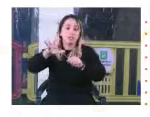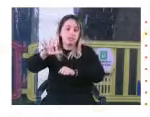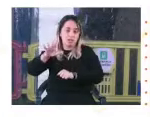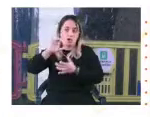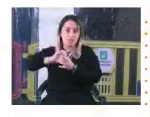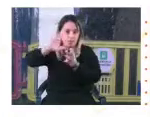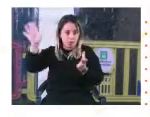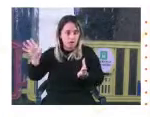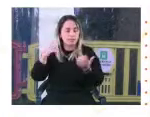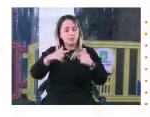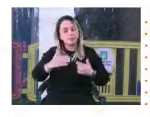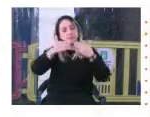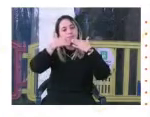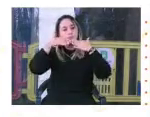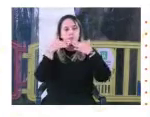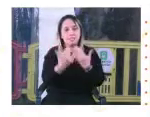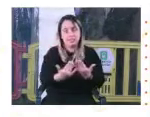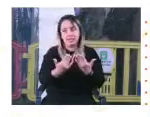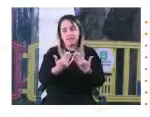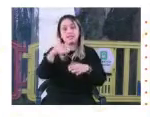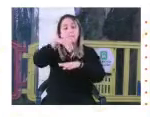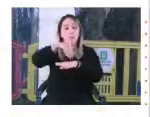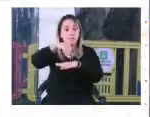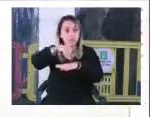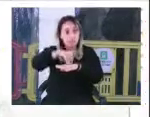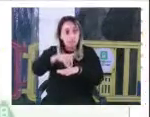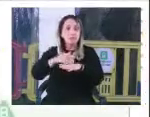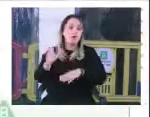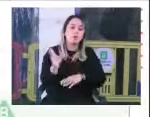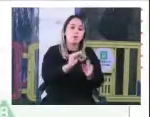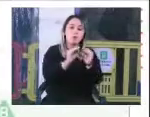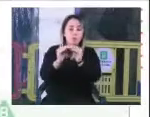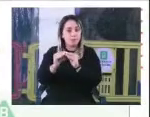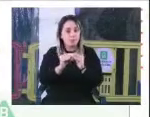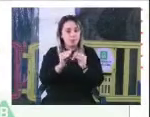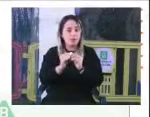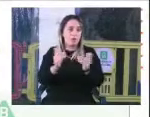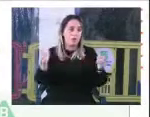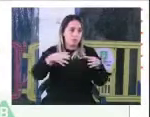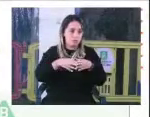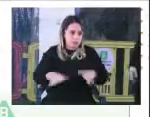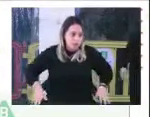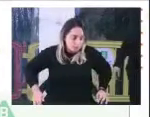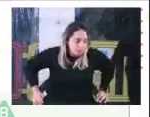desde ya muchísimas gracias al municipio y a los compañeros del consejo.